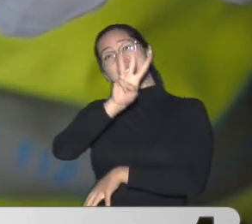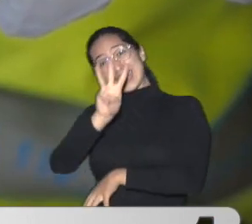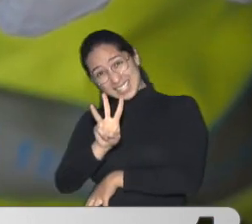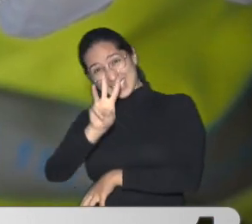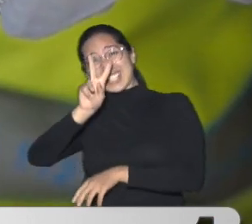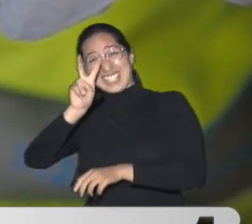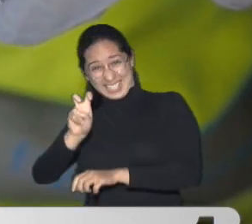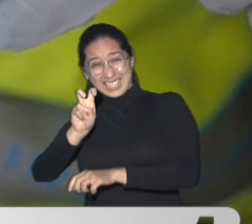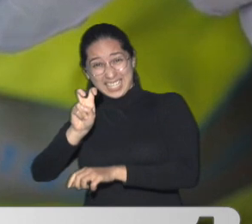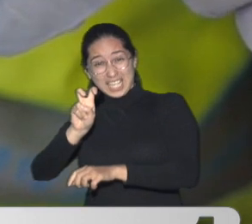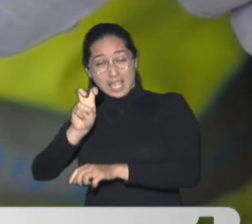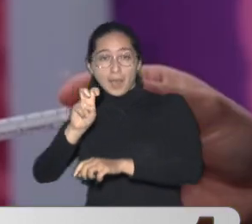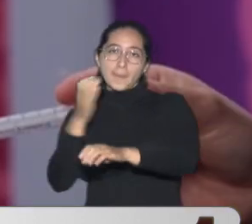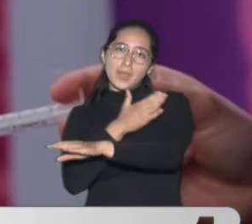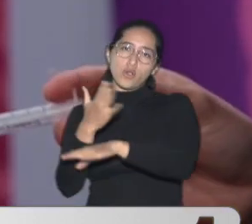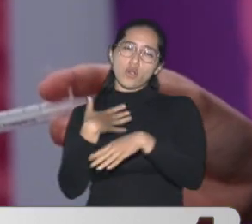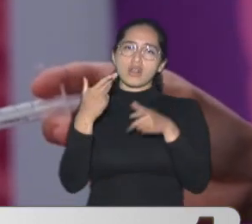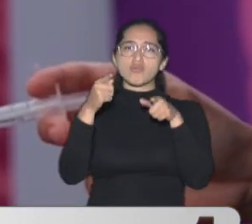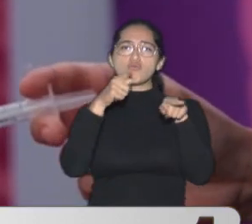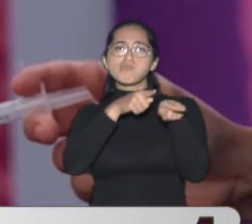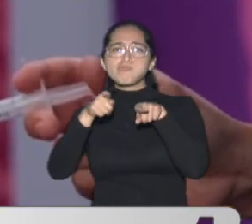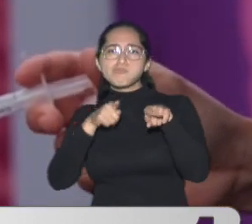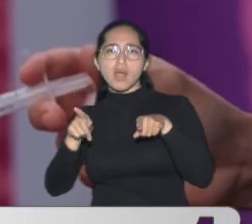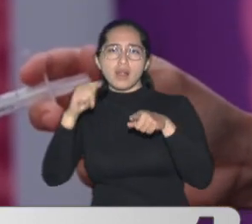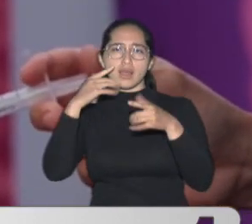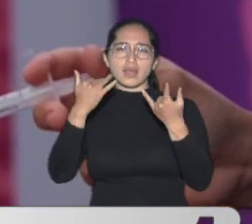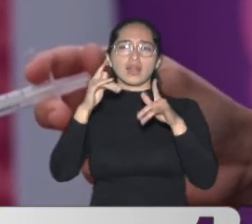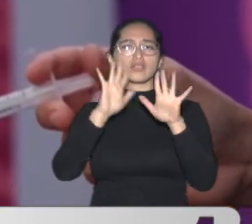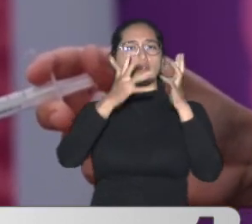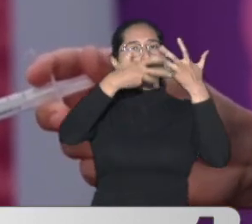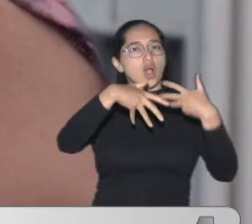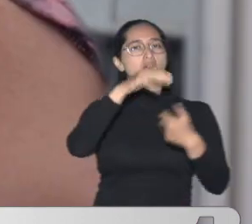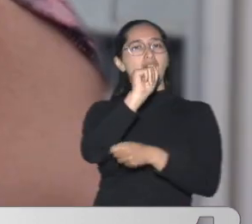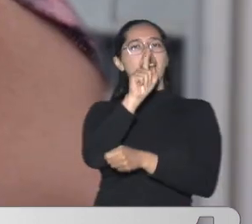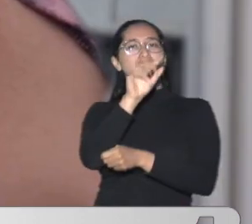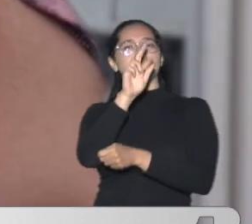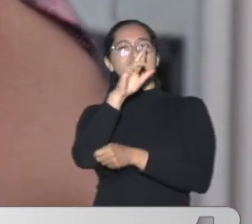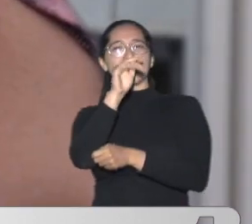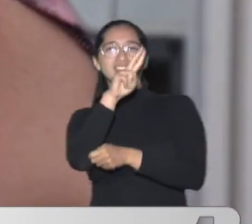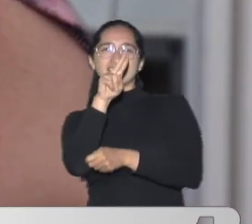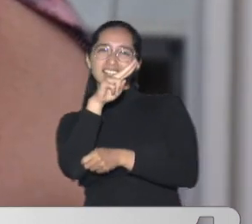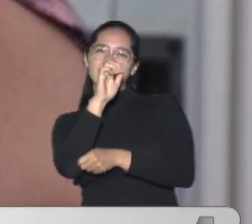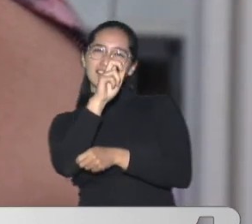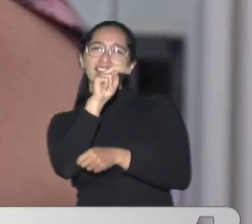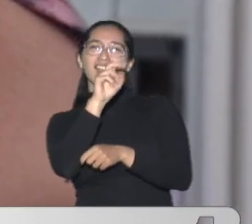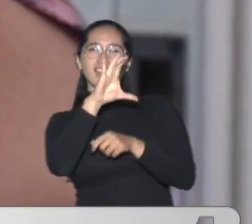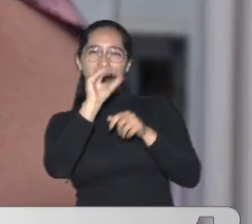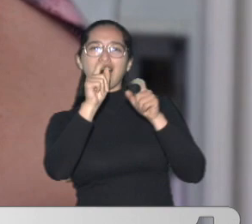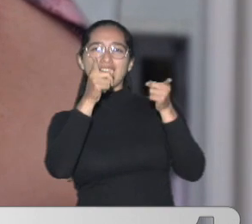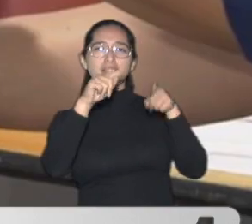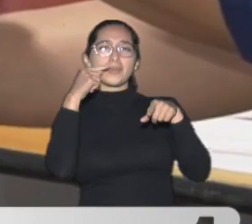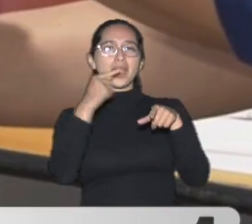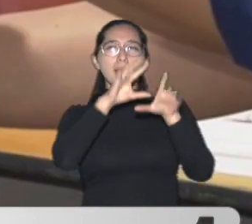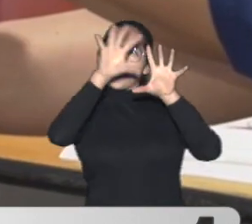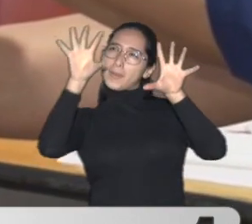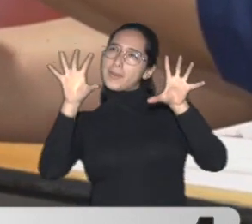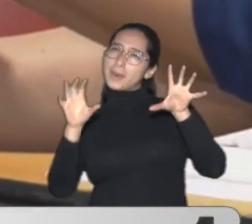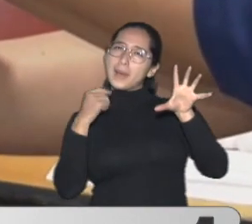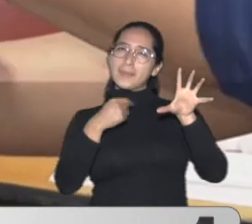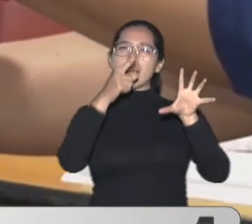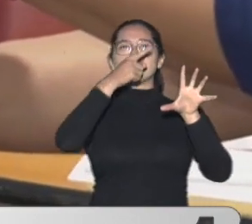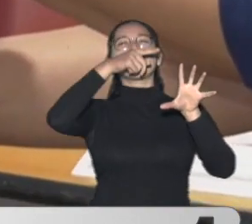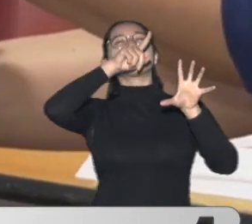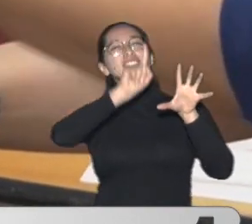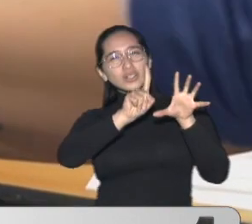De dosis De los fármacos Producidos por Pfizer y AstraZeneca A los 187 países Que han recurrido A este mecanismo En el primer